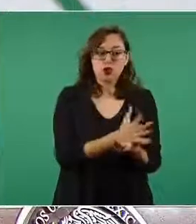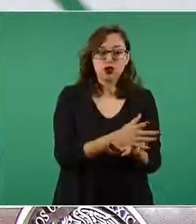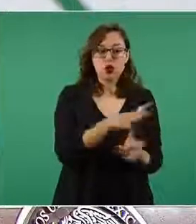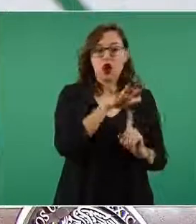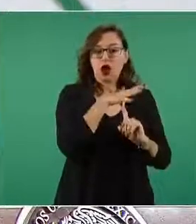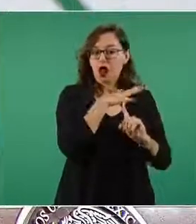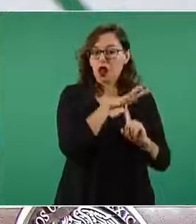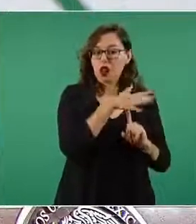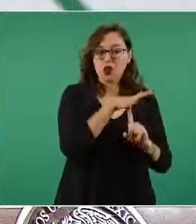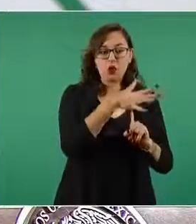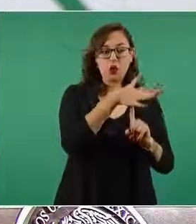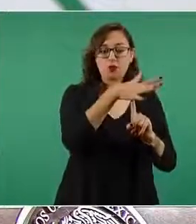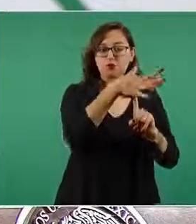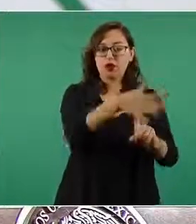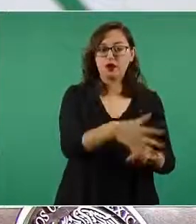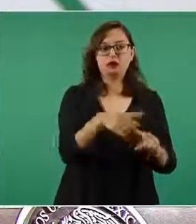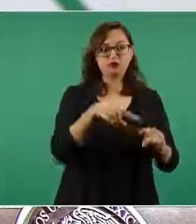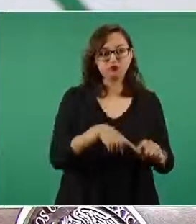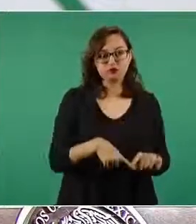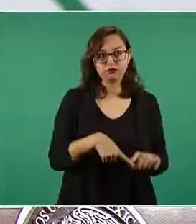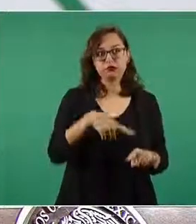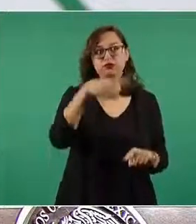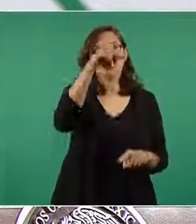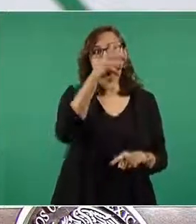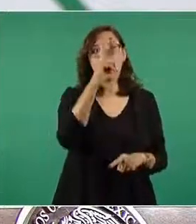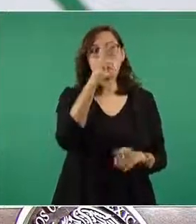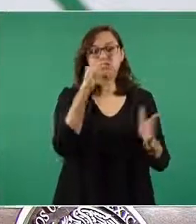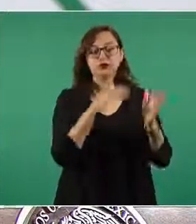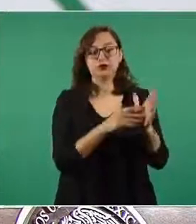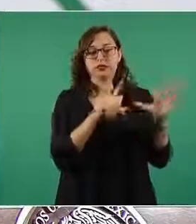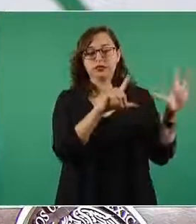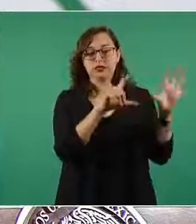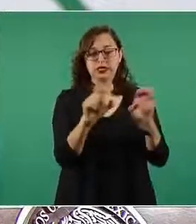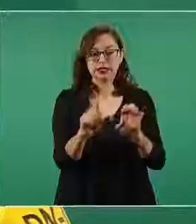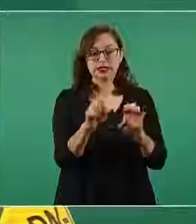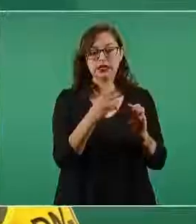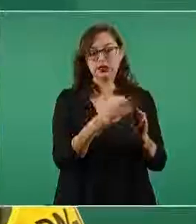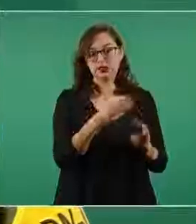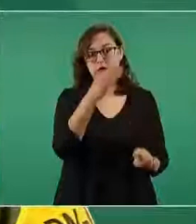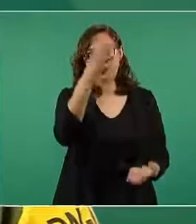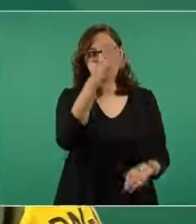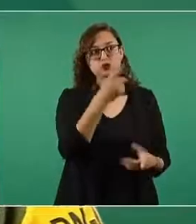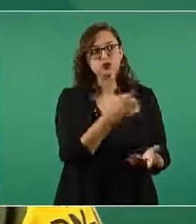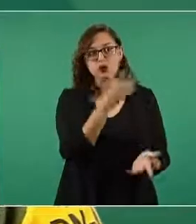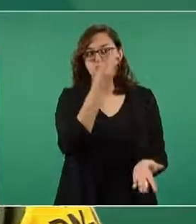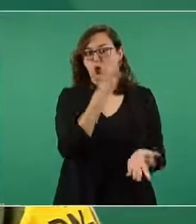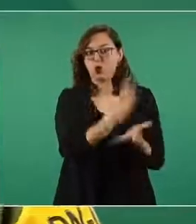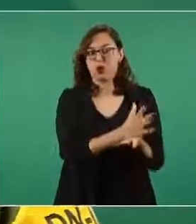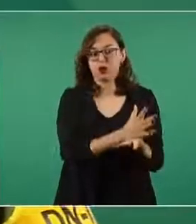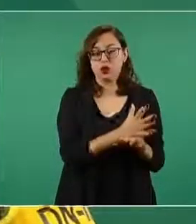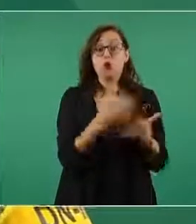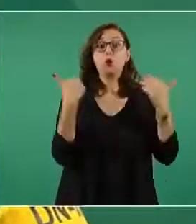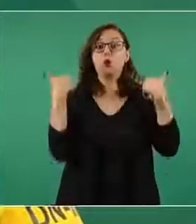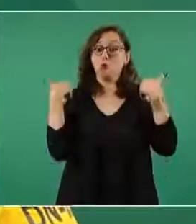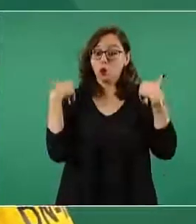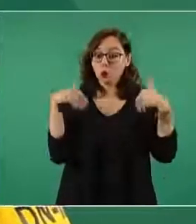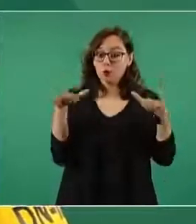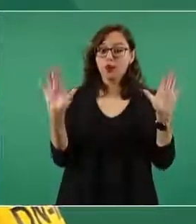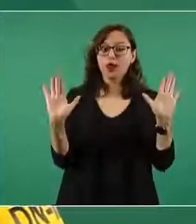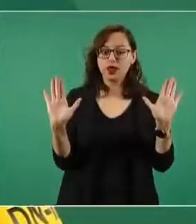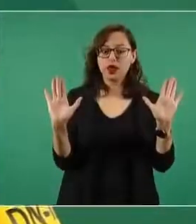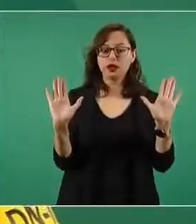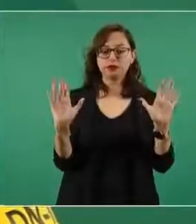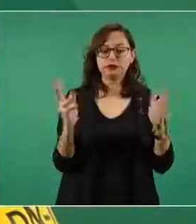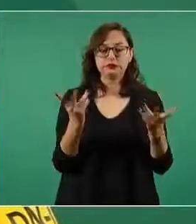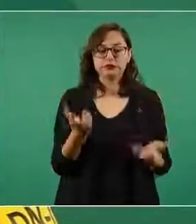y que no rebasaran los dos mil setecientos cuarenta y tres metros en altura lo anterior nos